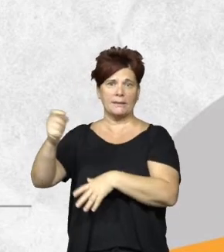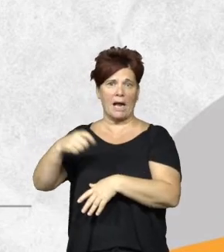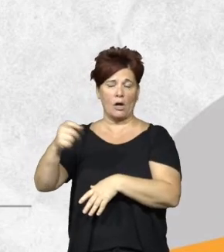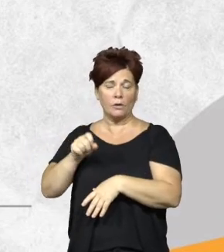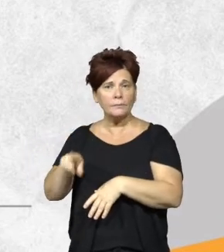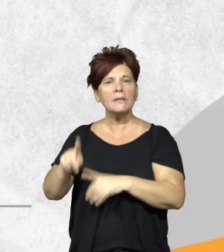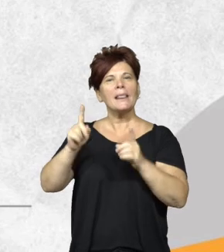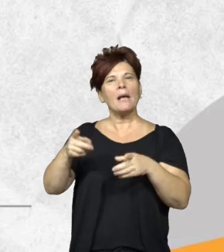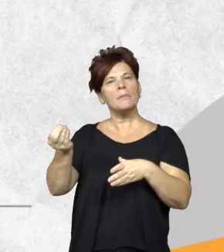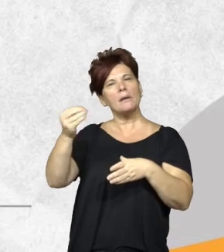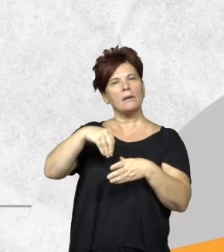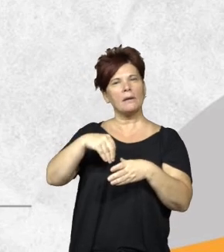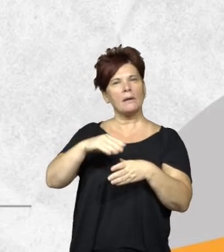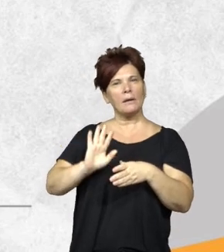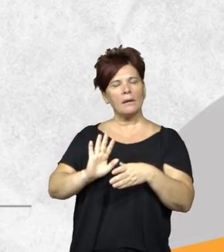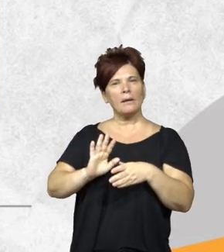pudimos incorporar